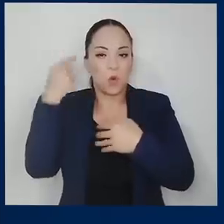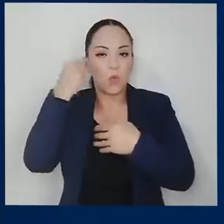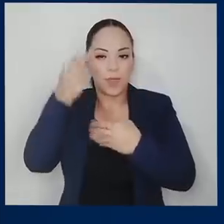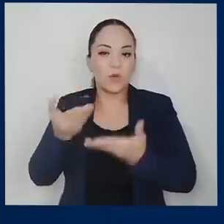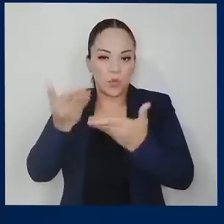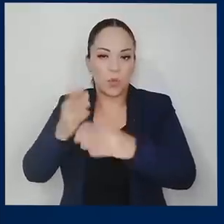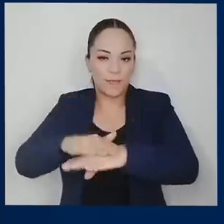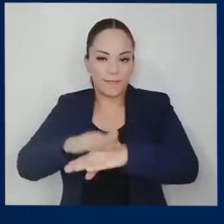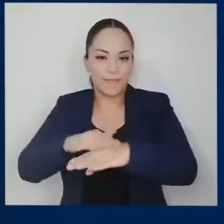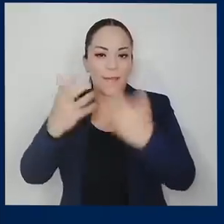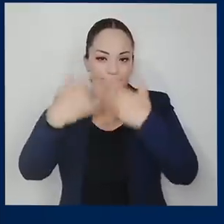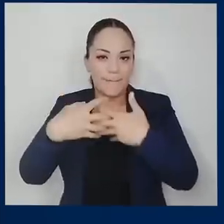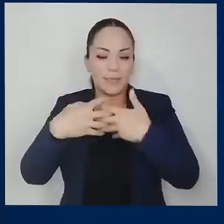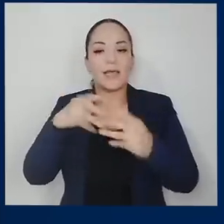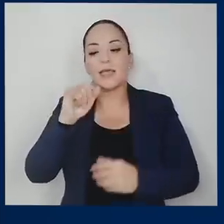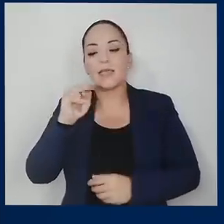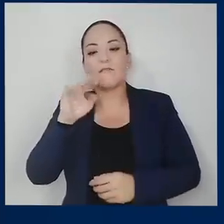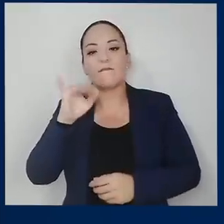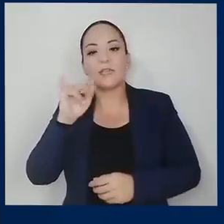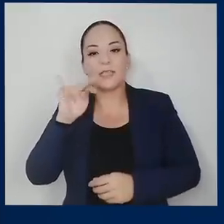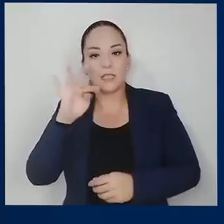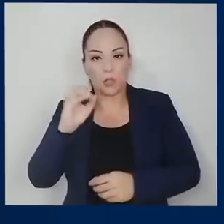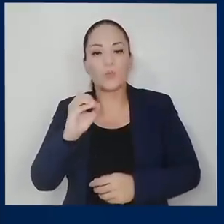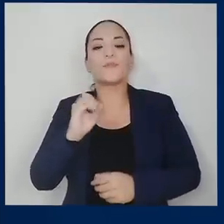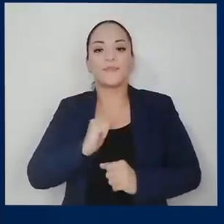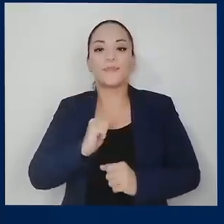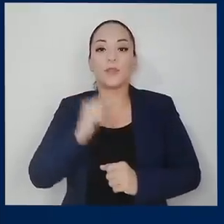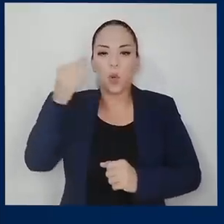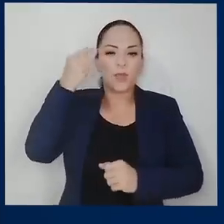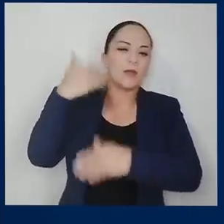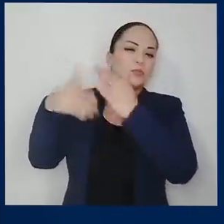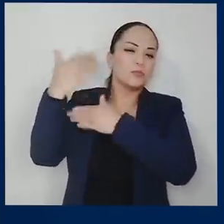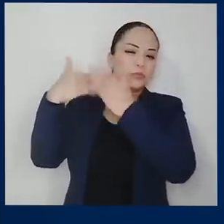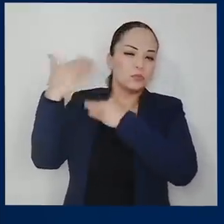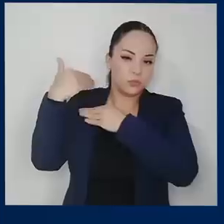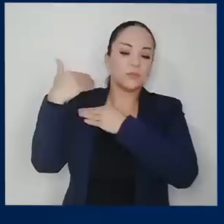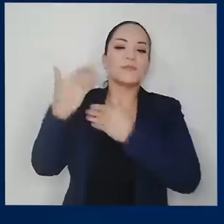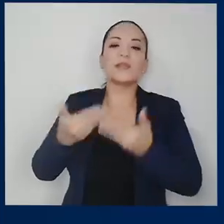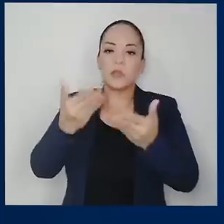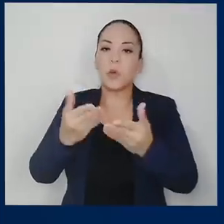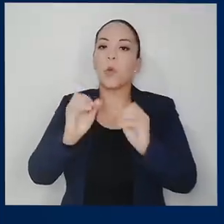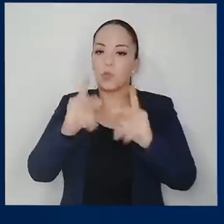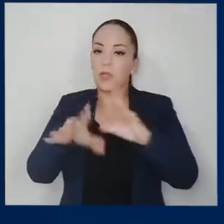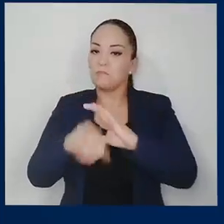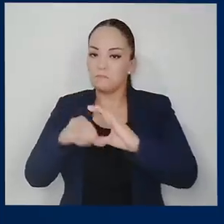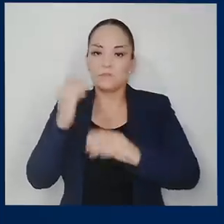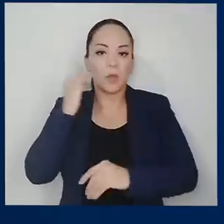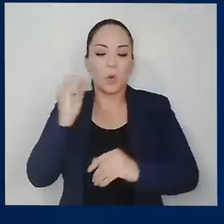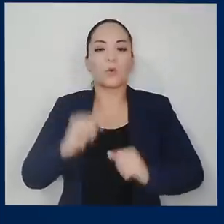otorgó el gobierno a Industrias Infinito, un gobierno pasado ya hace muchos años.